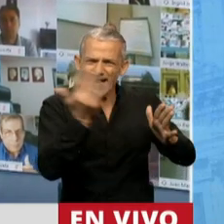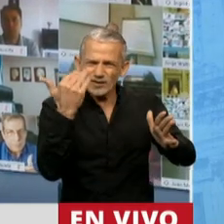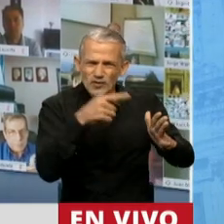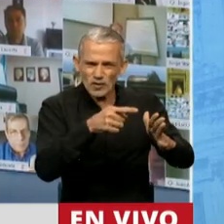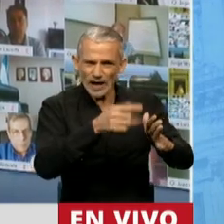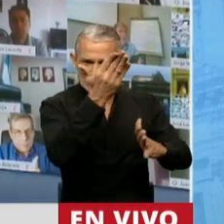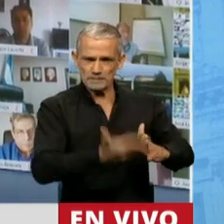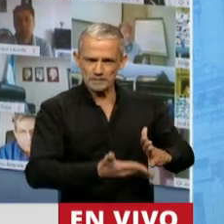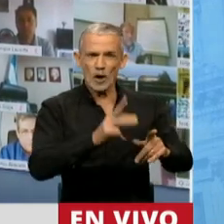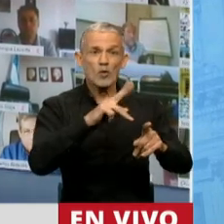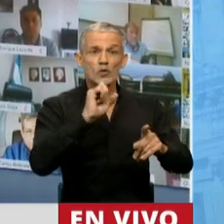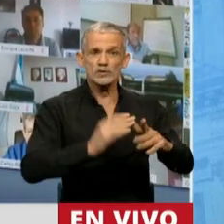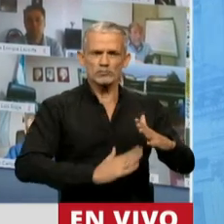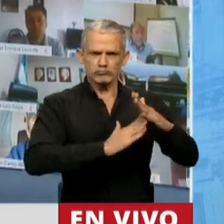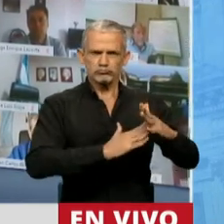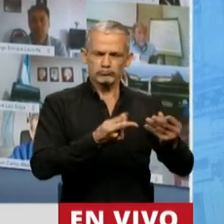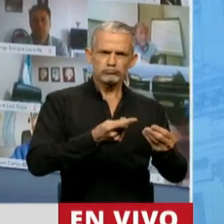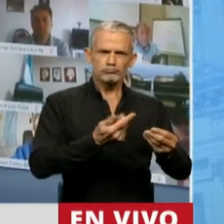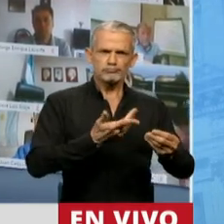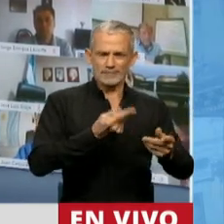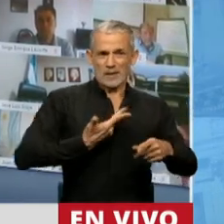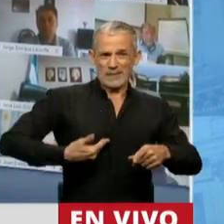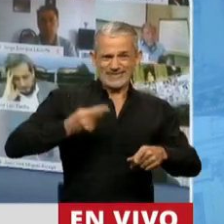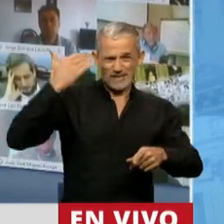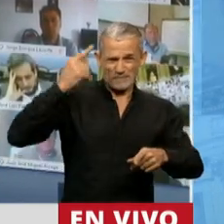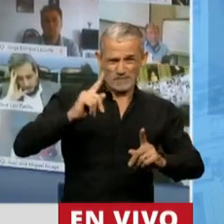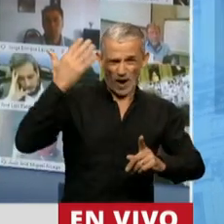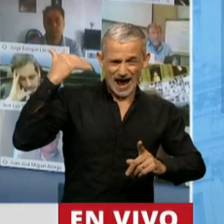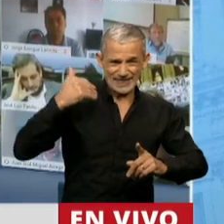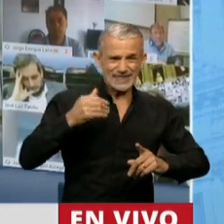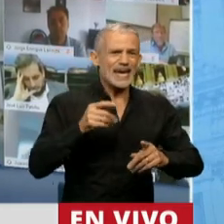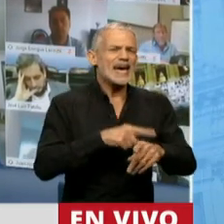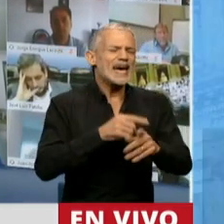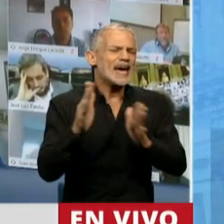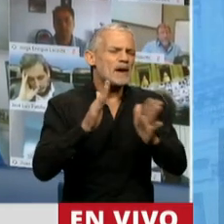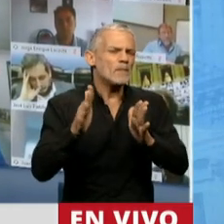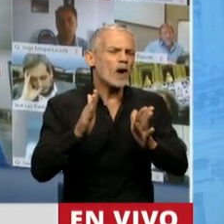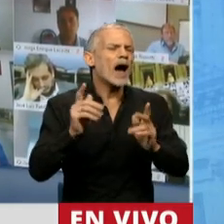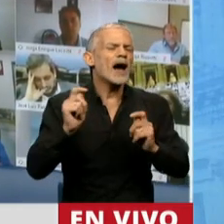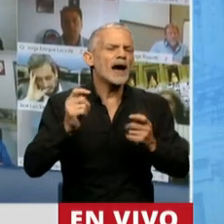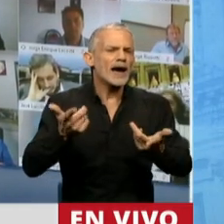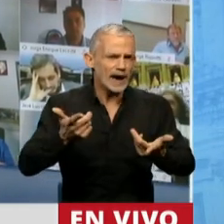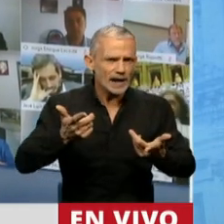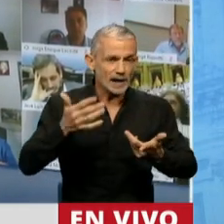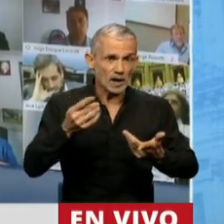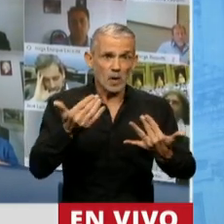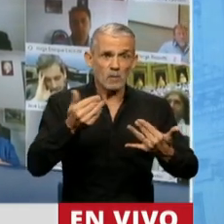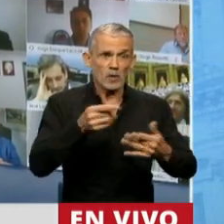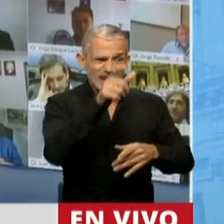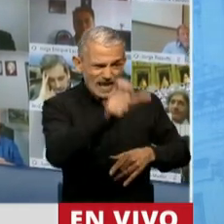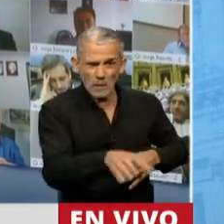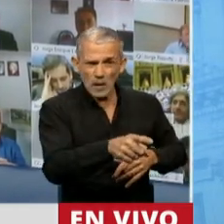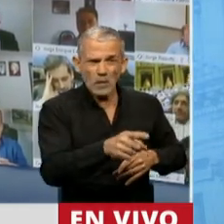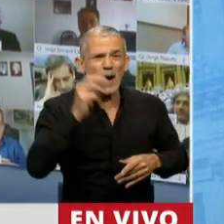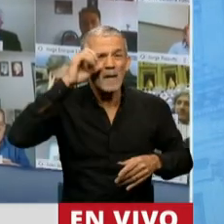presidía los destinos de nuestro país, era absolutamente prescindible, necesario.